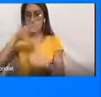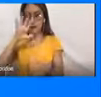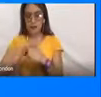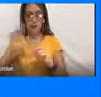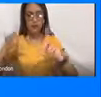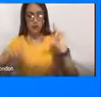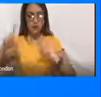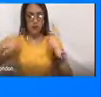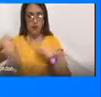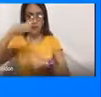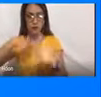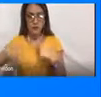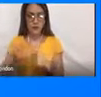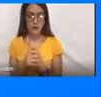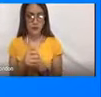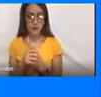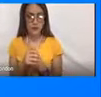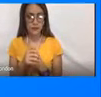de Turismo.